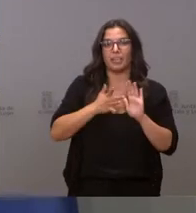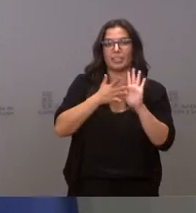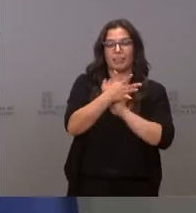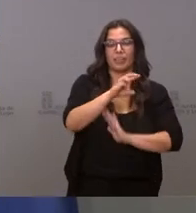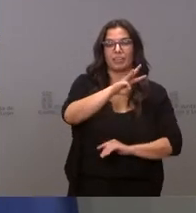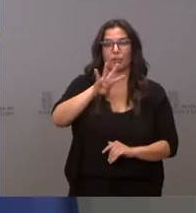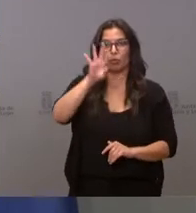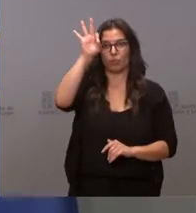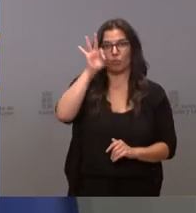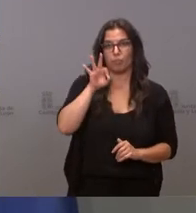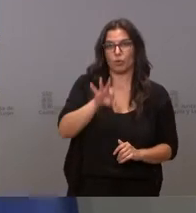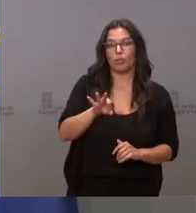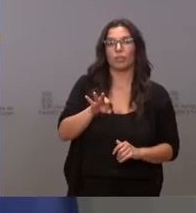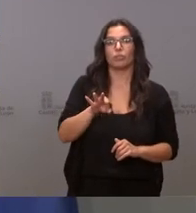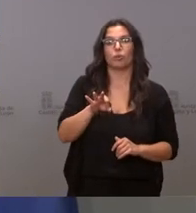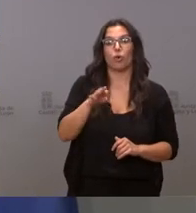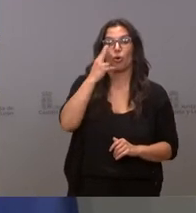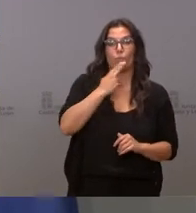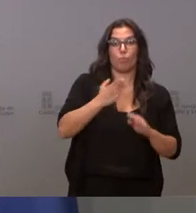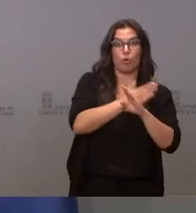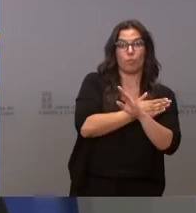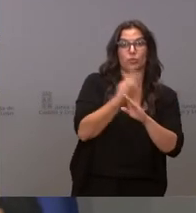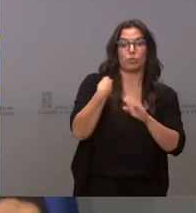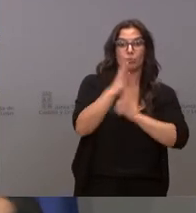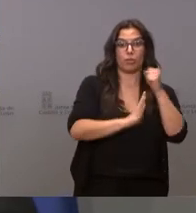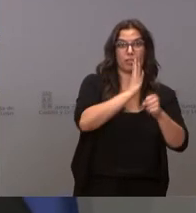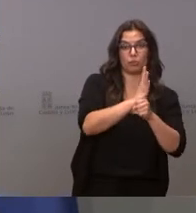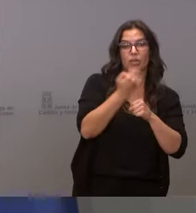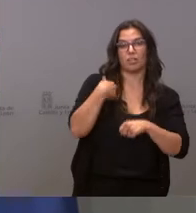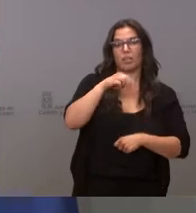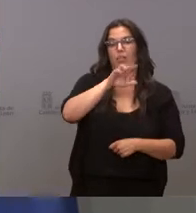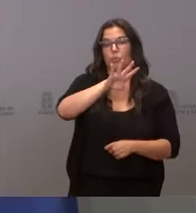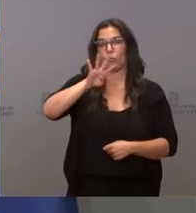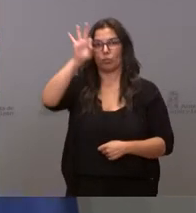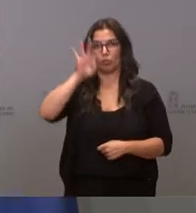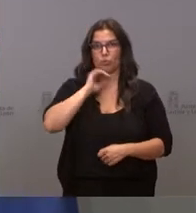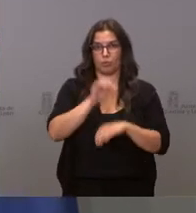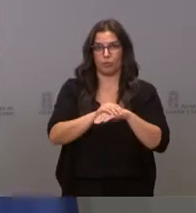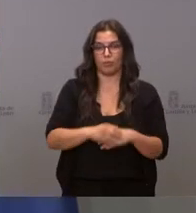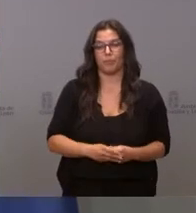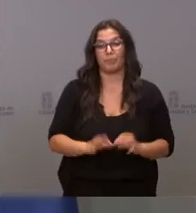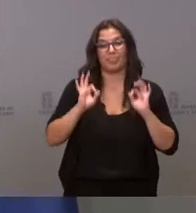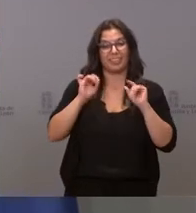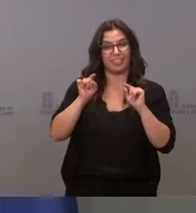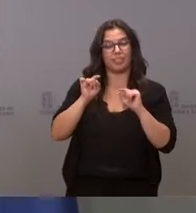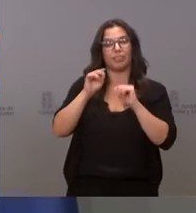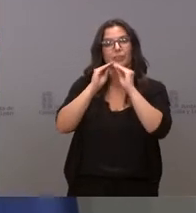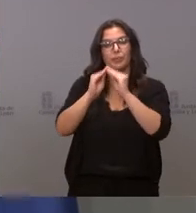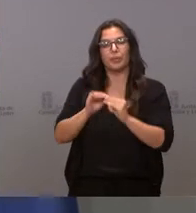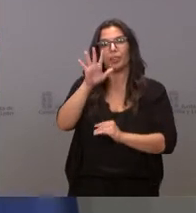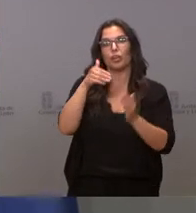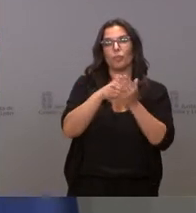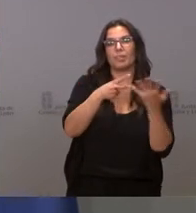34% de las comprometidas en la legislatura. En esta obra en concreto se trata de 5.700